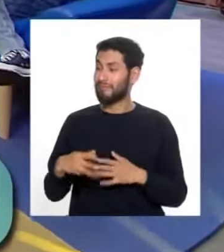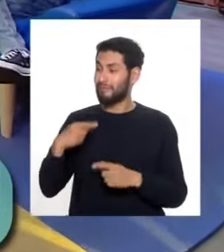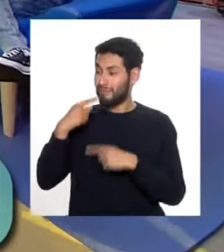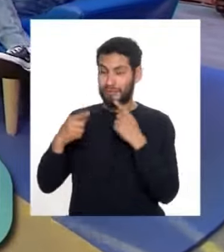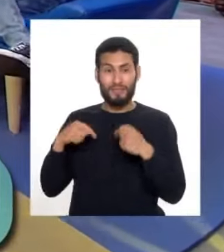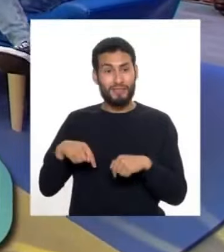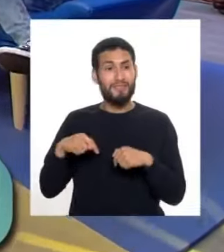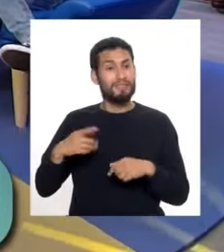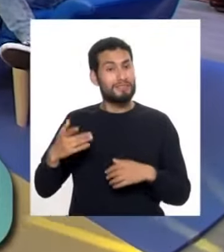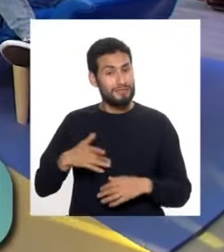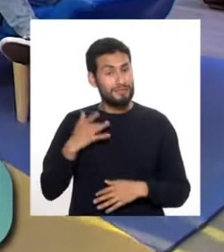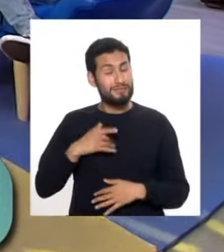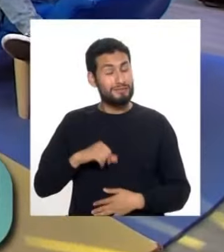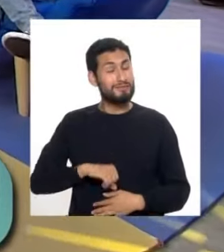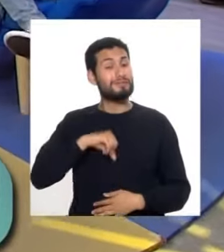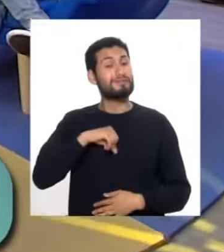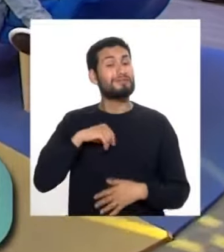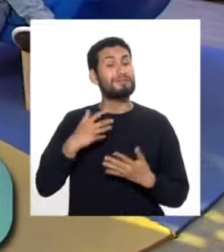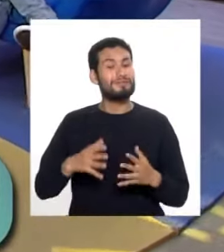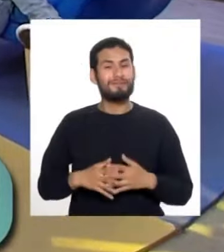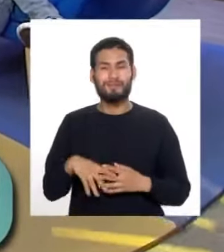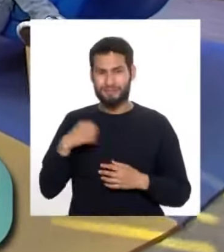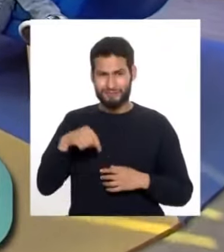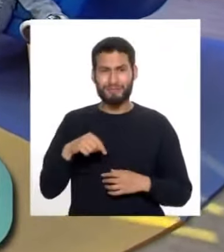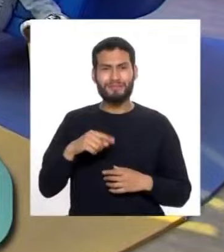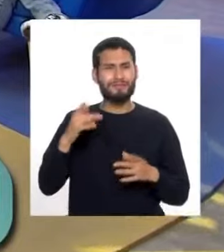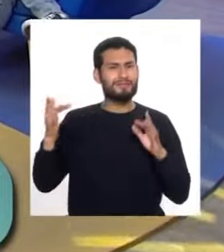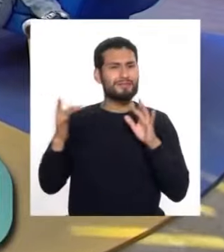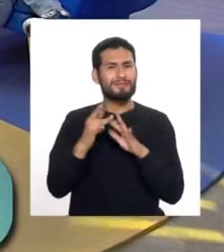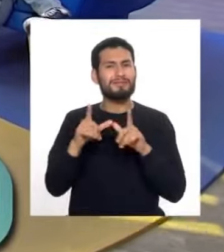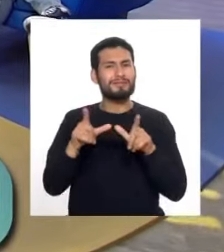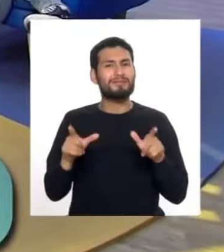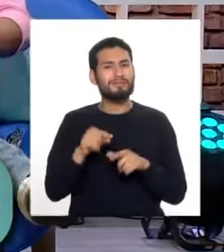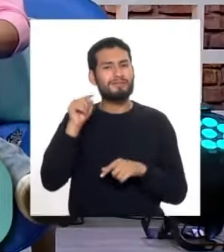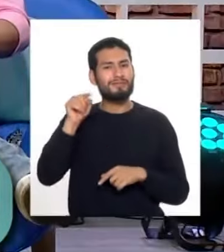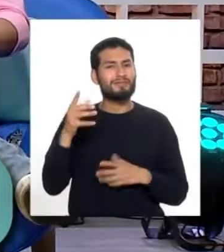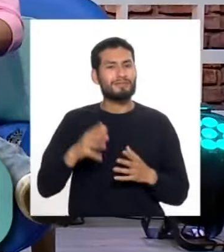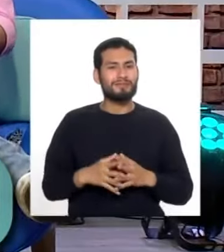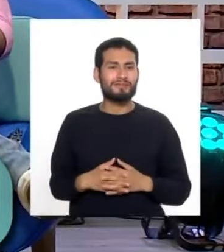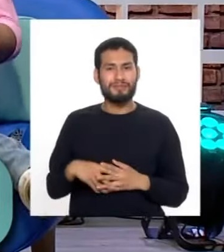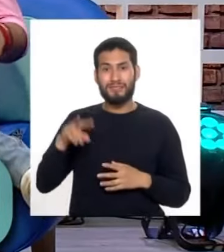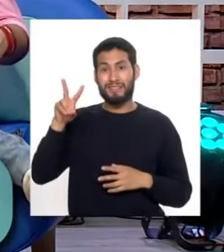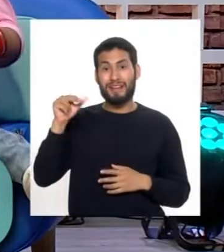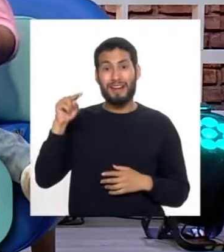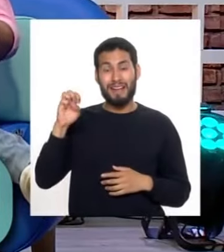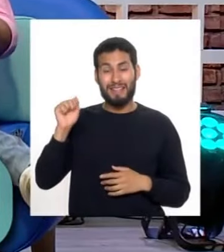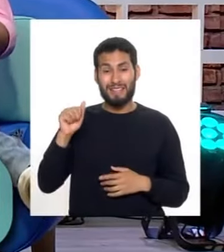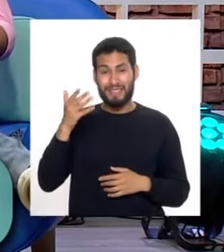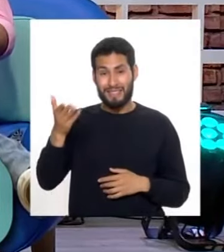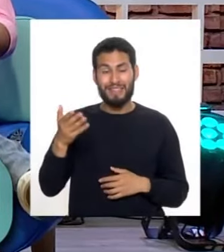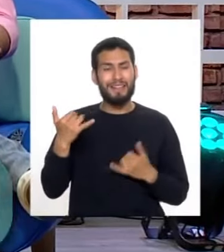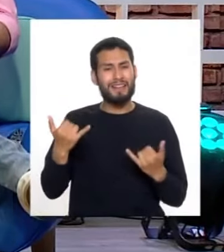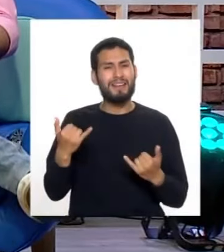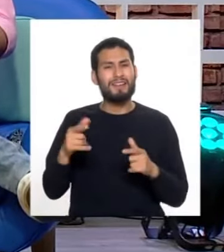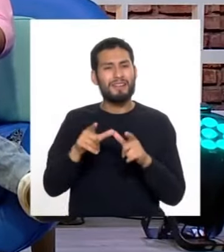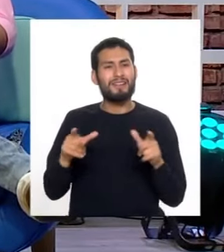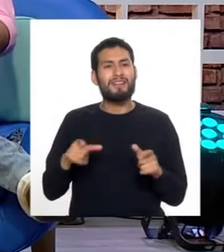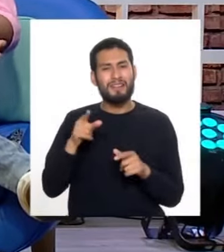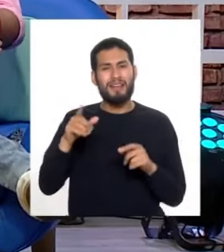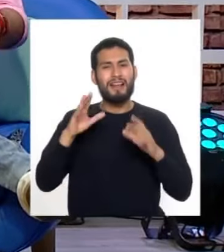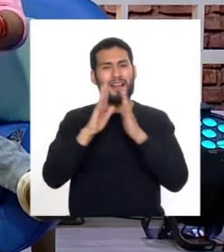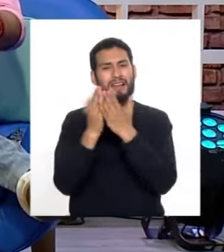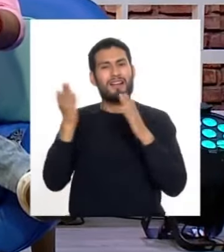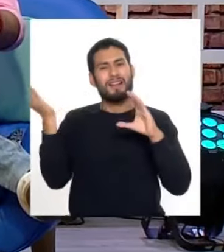te cuento que nos vamos a sentir muy orgullosos porque nos vamos a conectar directamente con Vanesita, que está en el Archivo